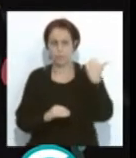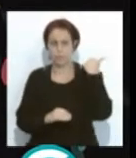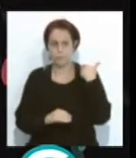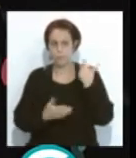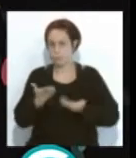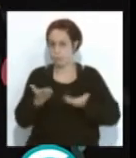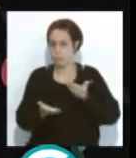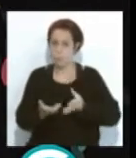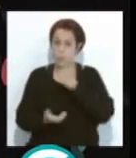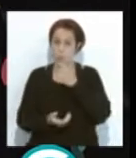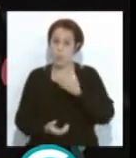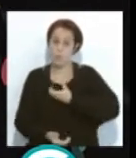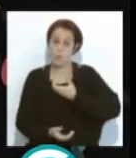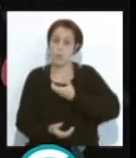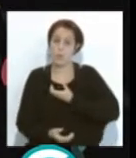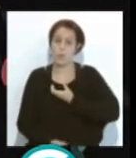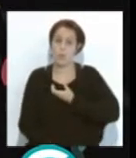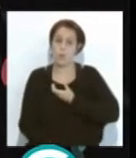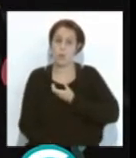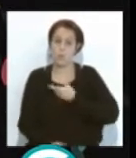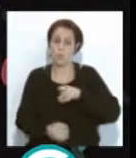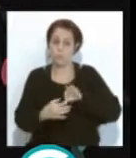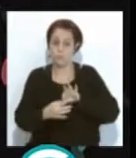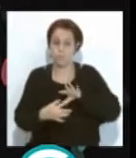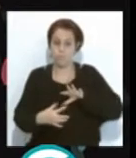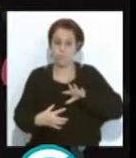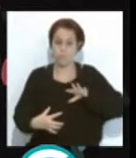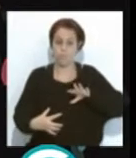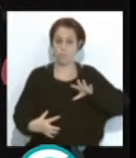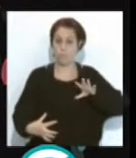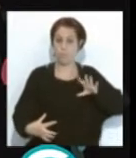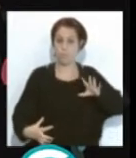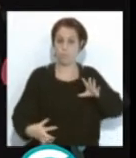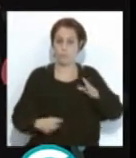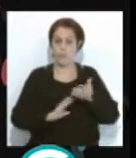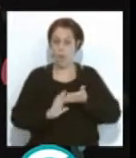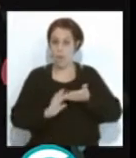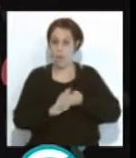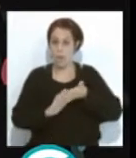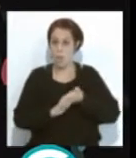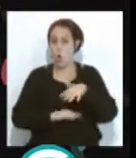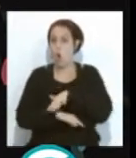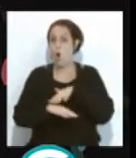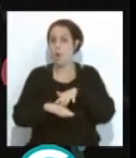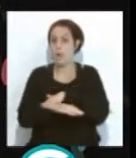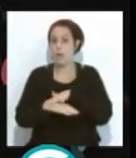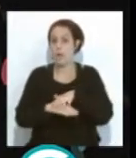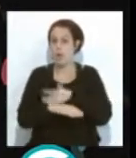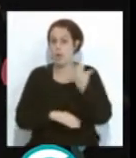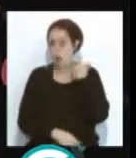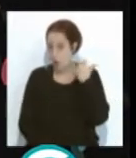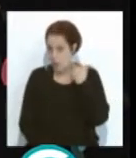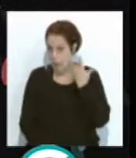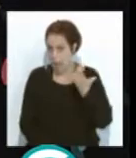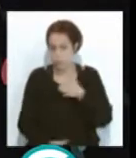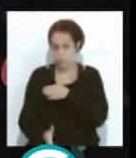porque el ayuntamiento de alguna forma empezó a desvincularse. Hablamos de, bueno, durante gobierno de Teófila,